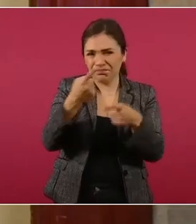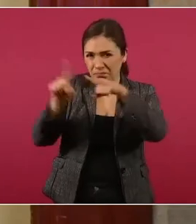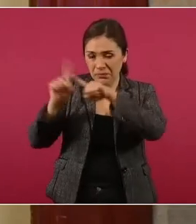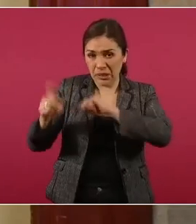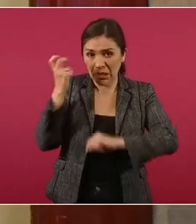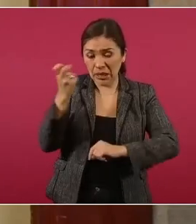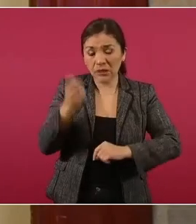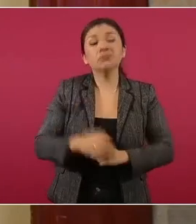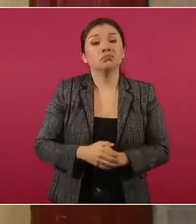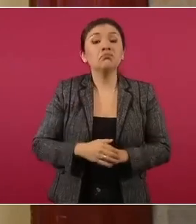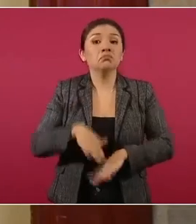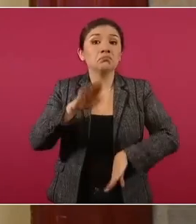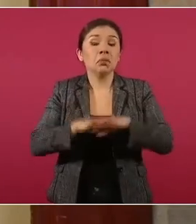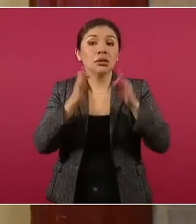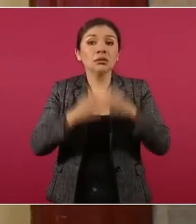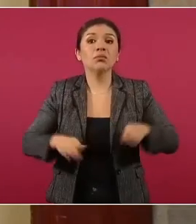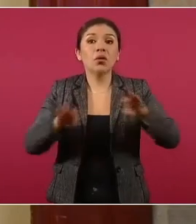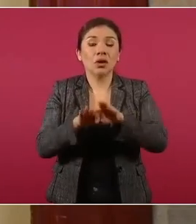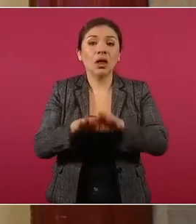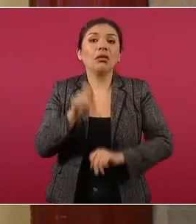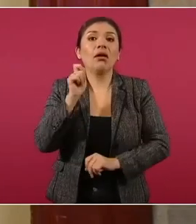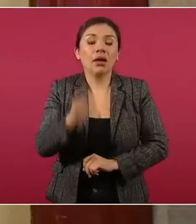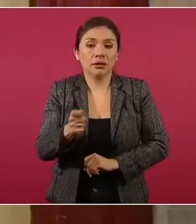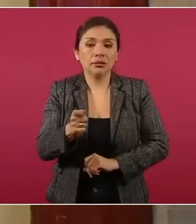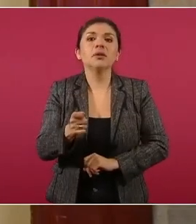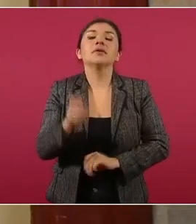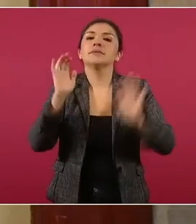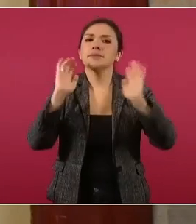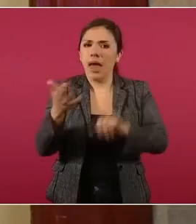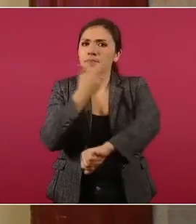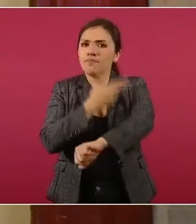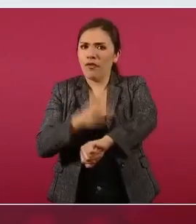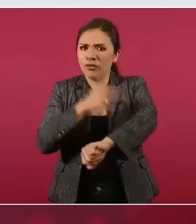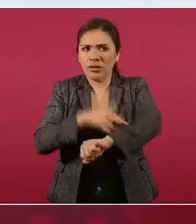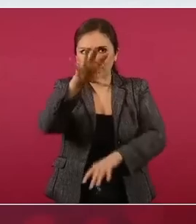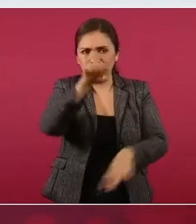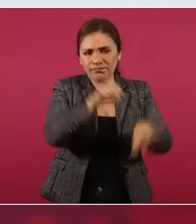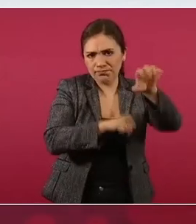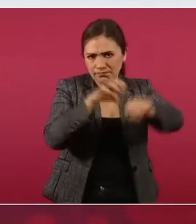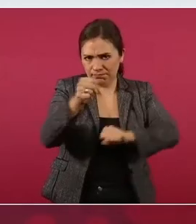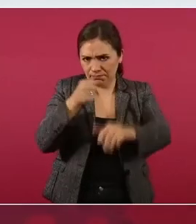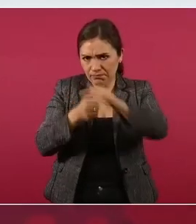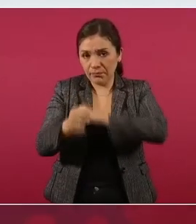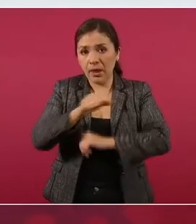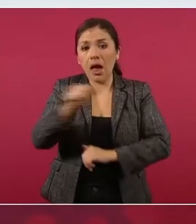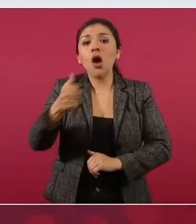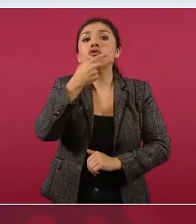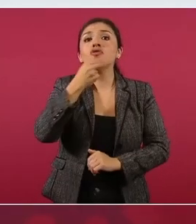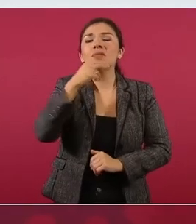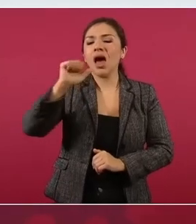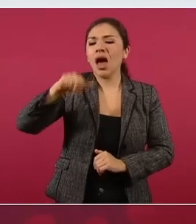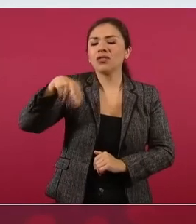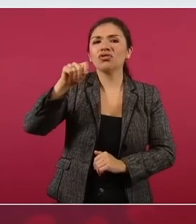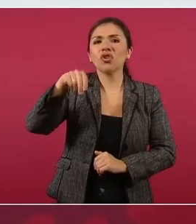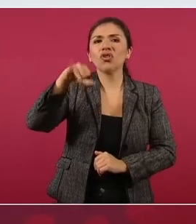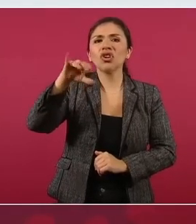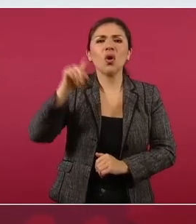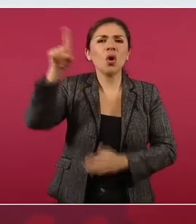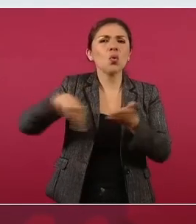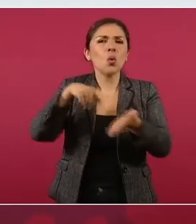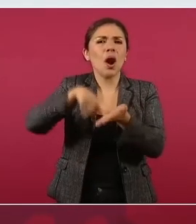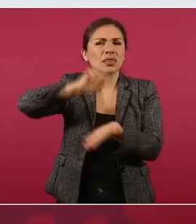lo más relevante informar, además de la vinculación a proceso, es que en el caso de Antonio de la Cruz en